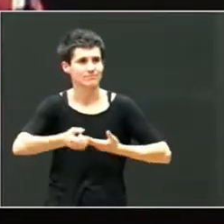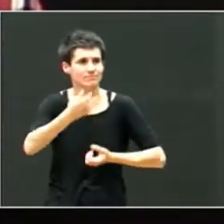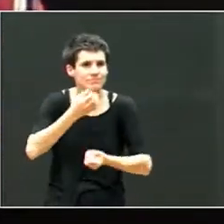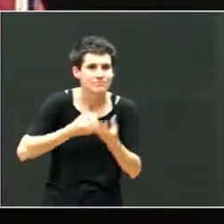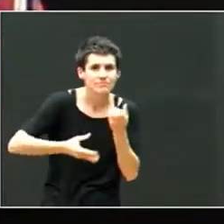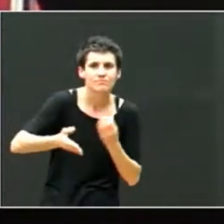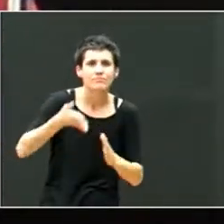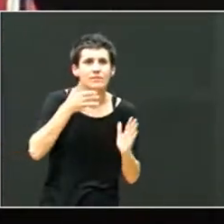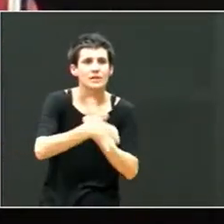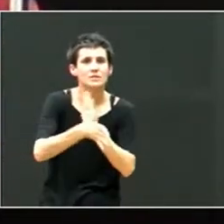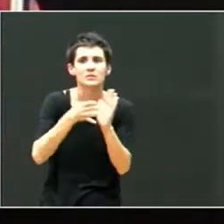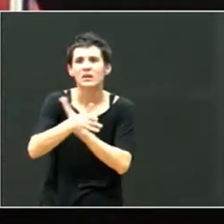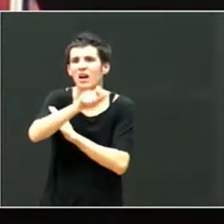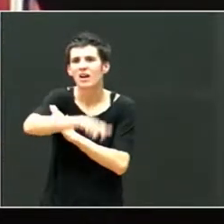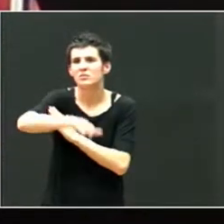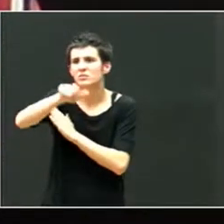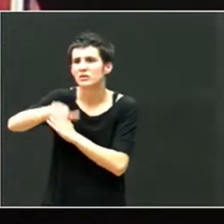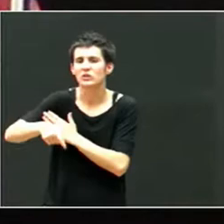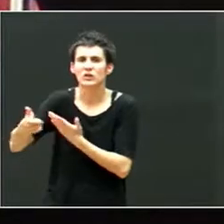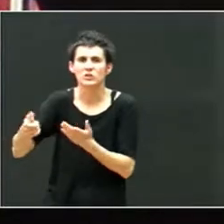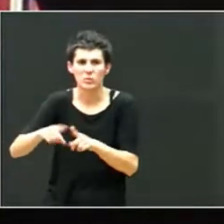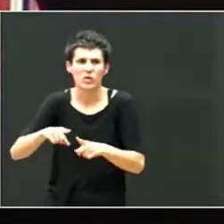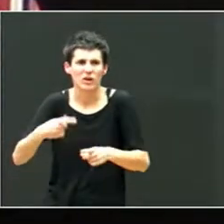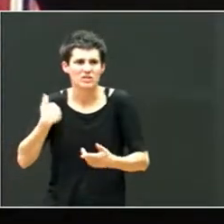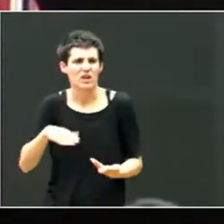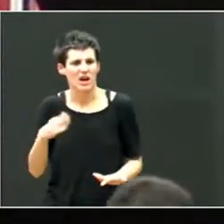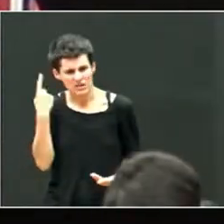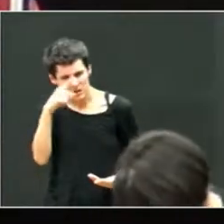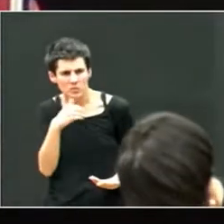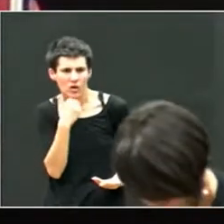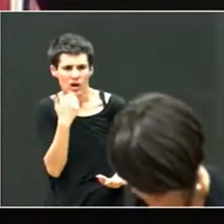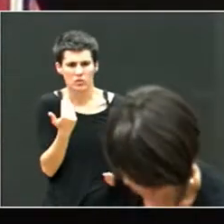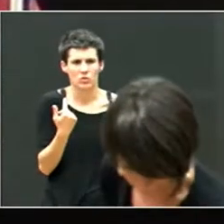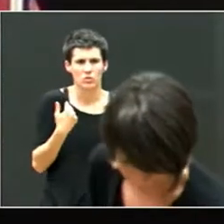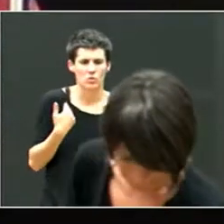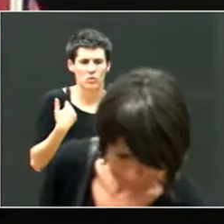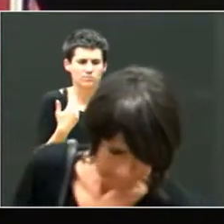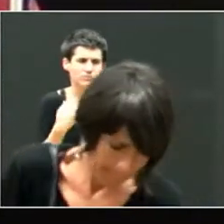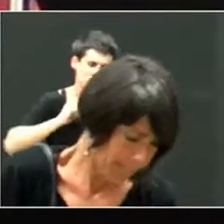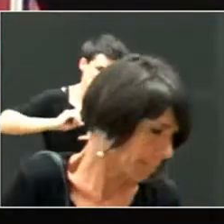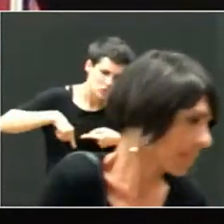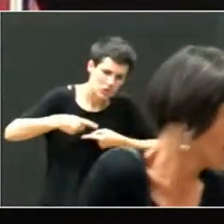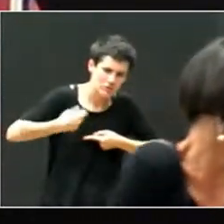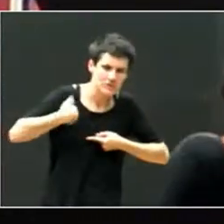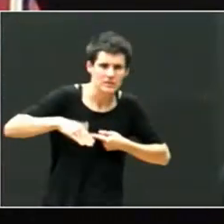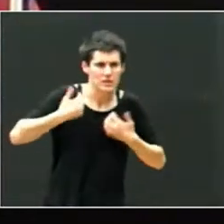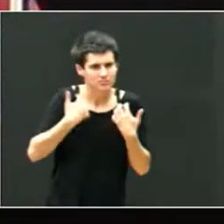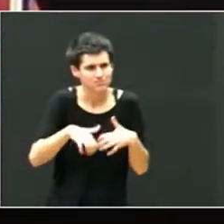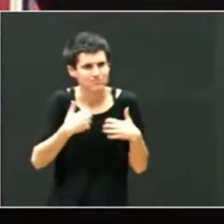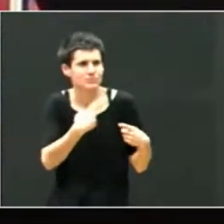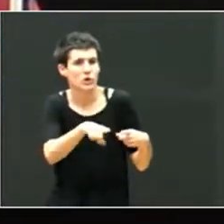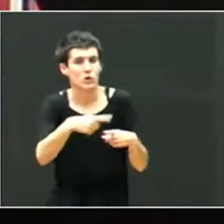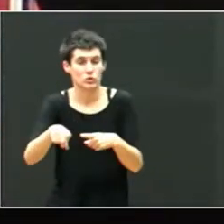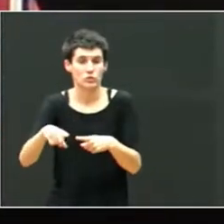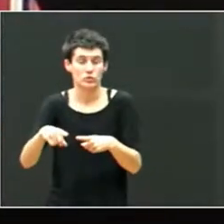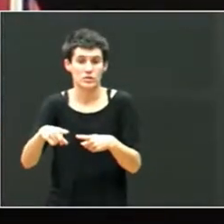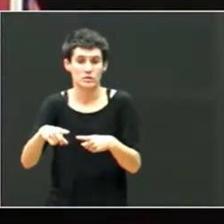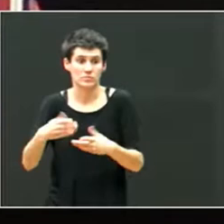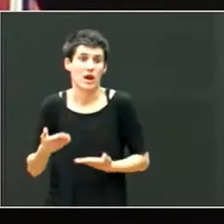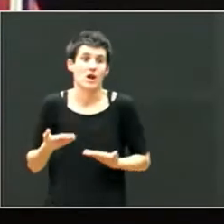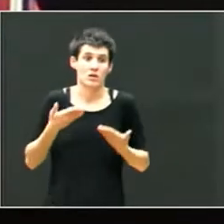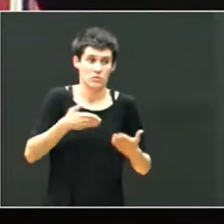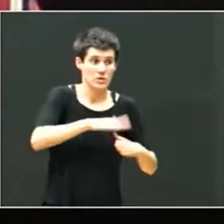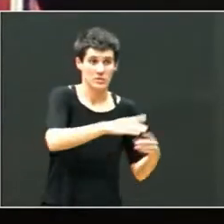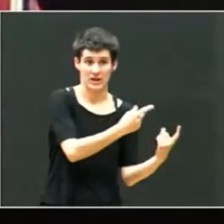no hay que ir muy lejos, que ya se saben hacer cosas, que se están haciendo cosas todos los días que sirven para abordar las necesidades.